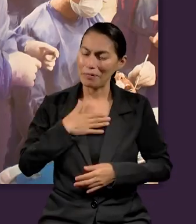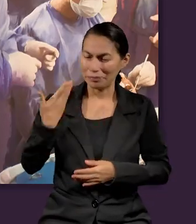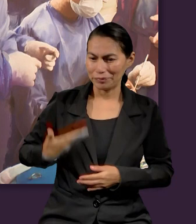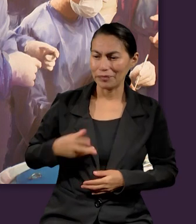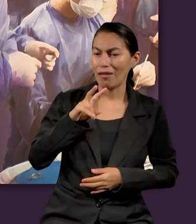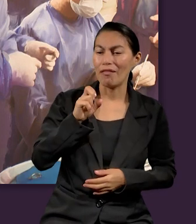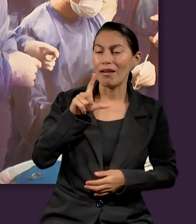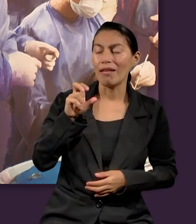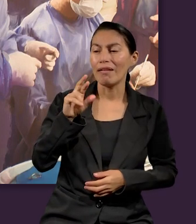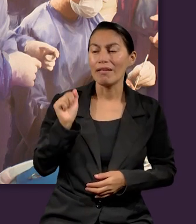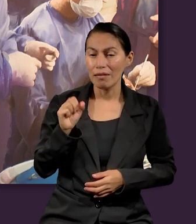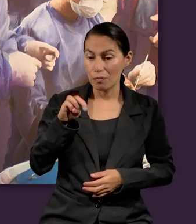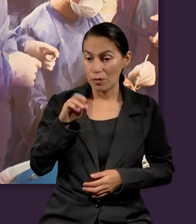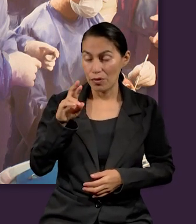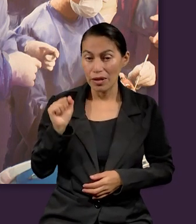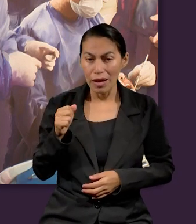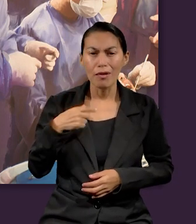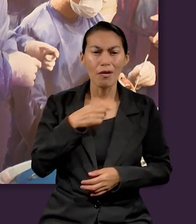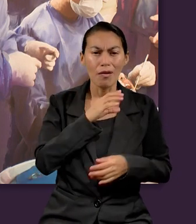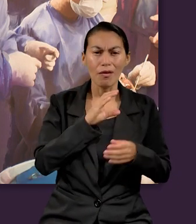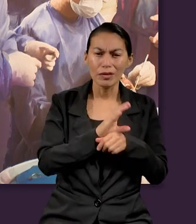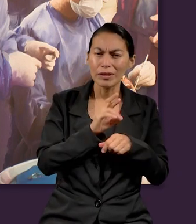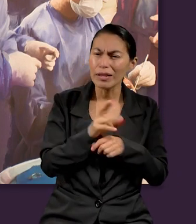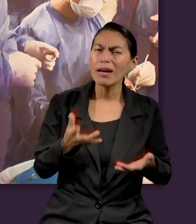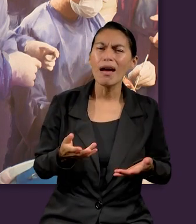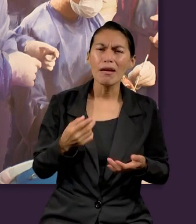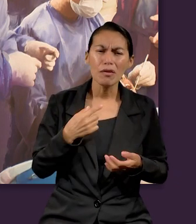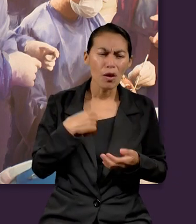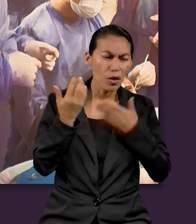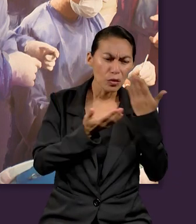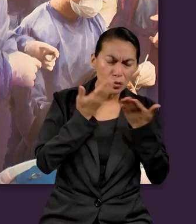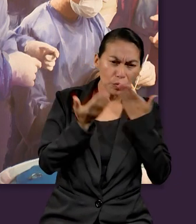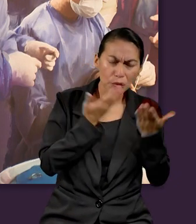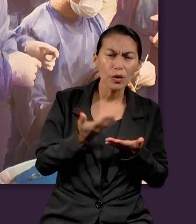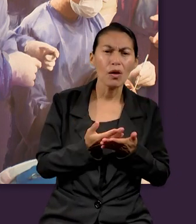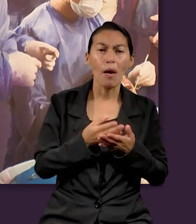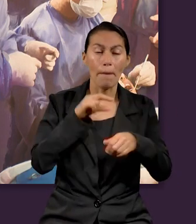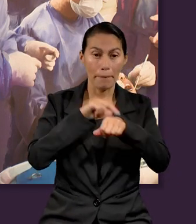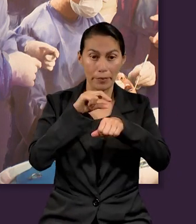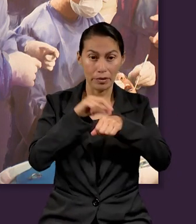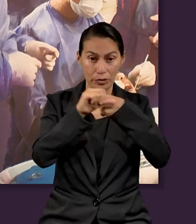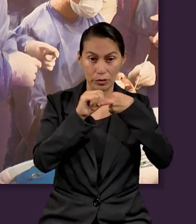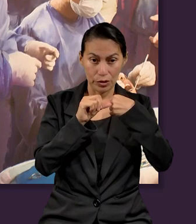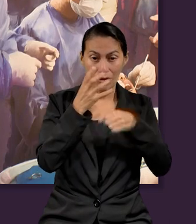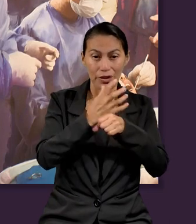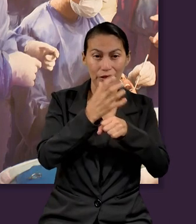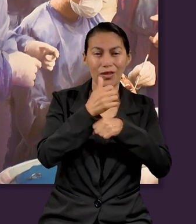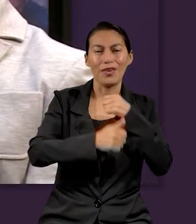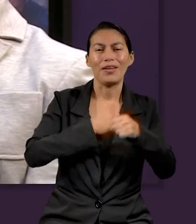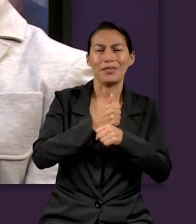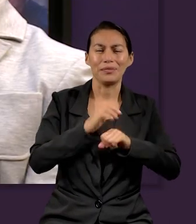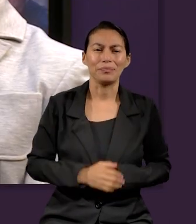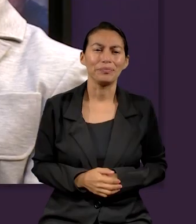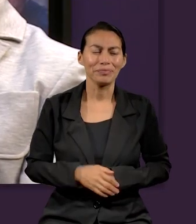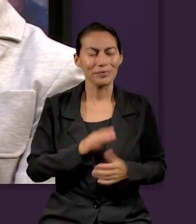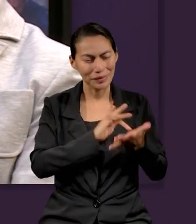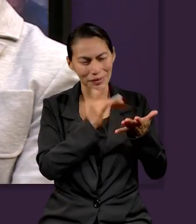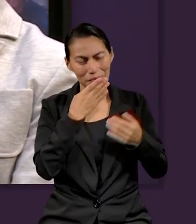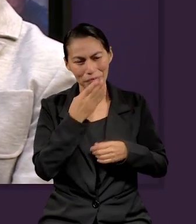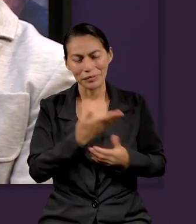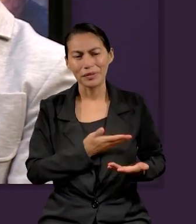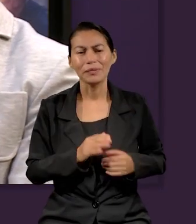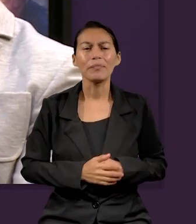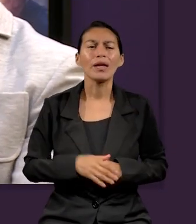Quirós, soy de Costa Rica y estudio la carrera de médico cirujano, voy en el quinto año. Muchas gracias Valeria, bienvenida.